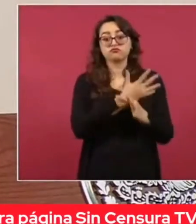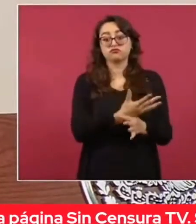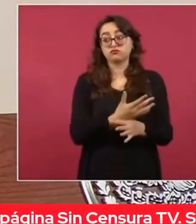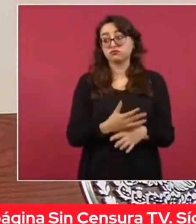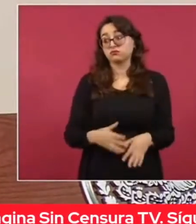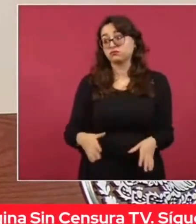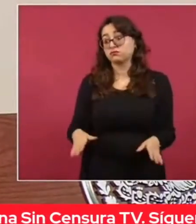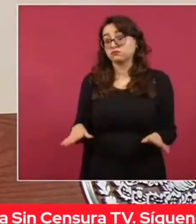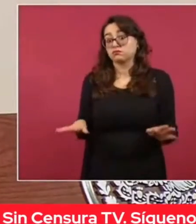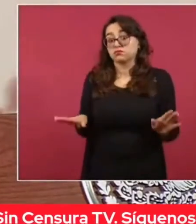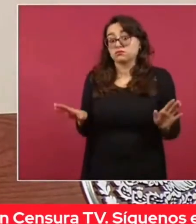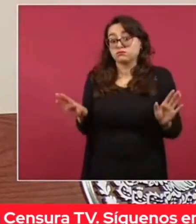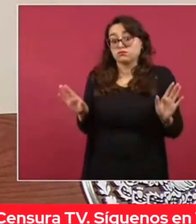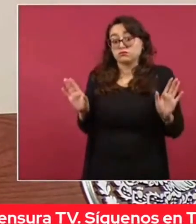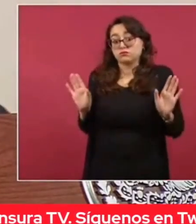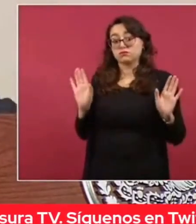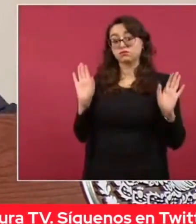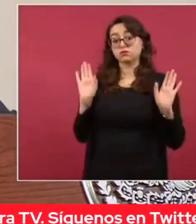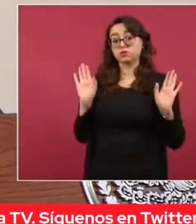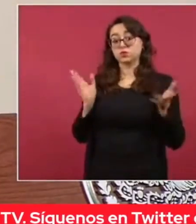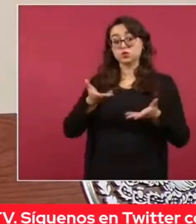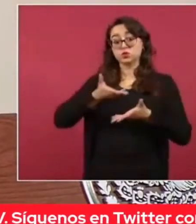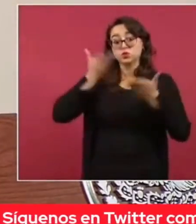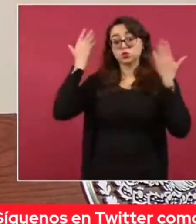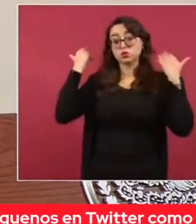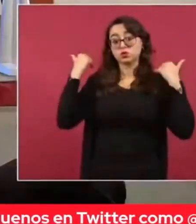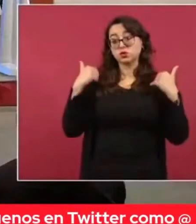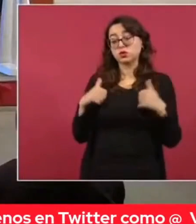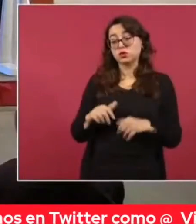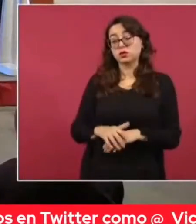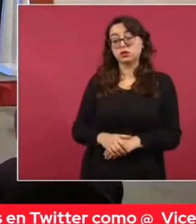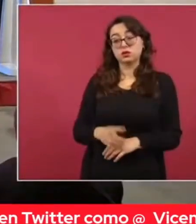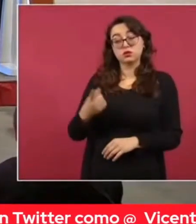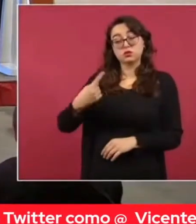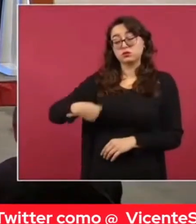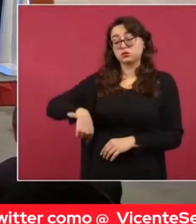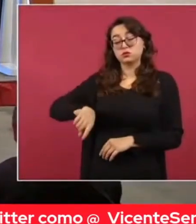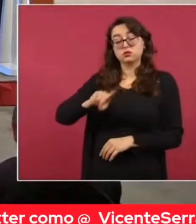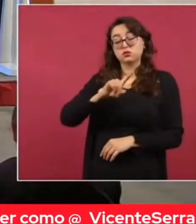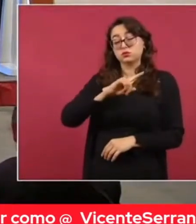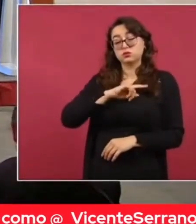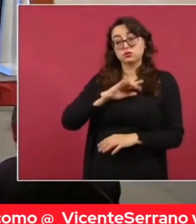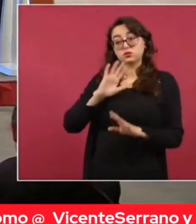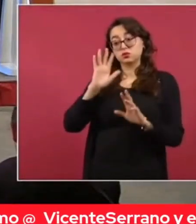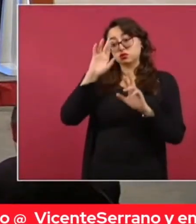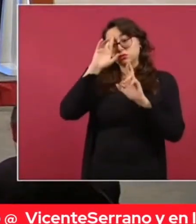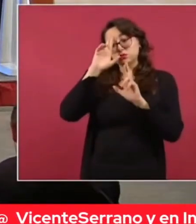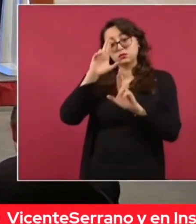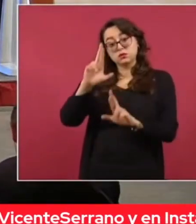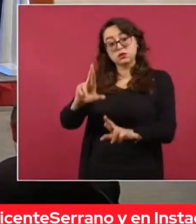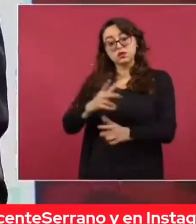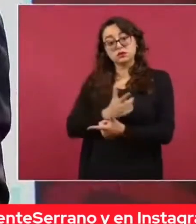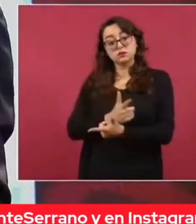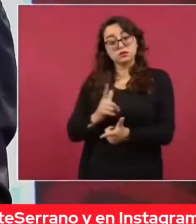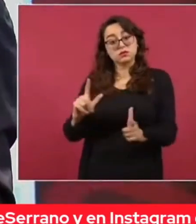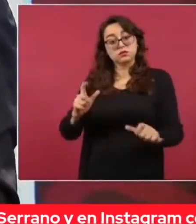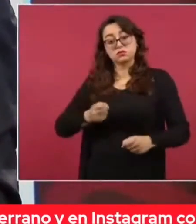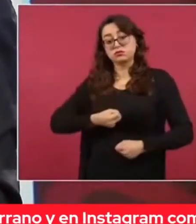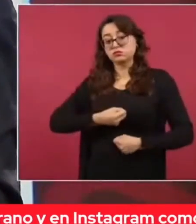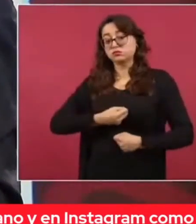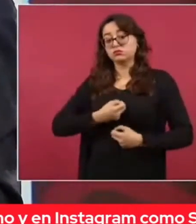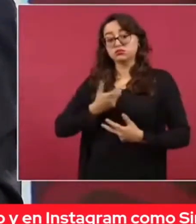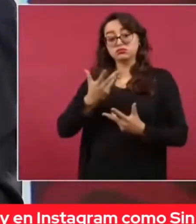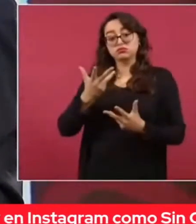Este, además, somos respetuosos, ¿no? De la libertad, de expresión.